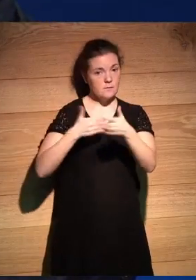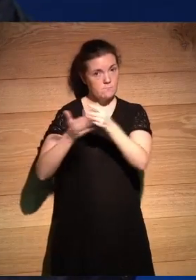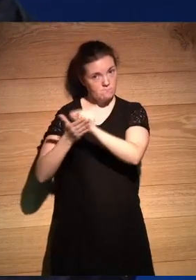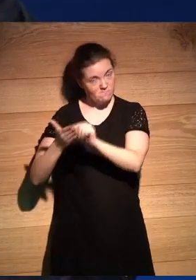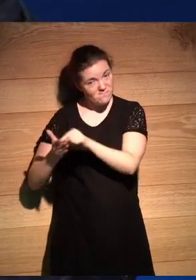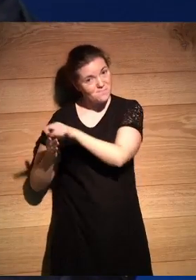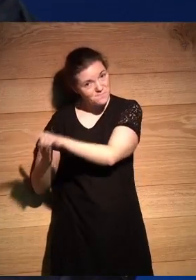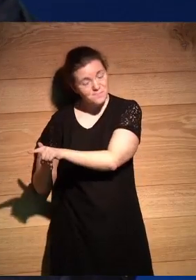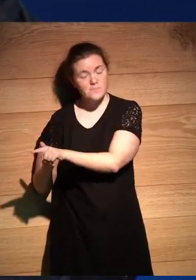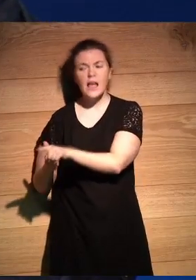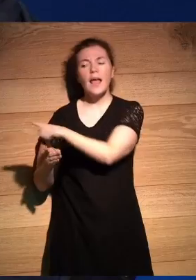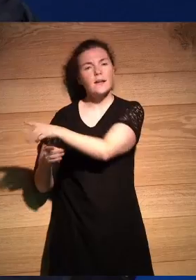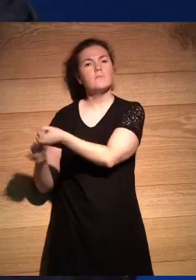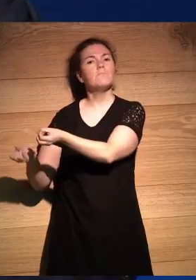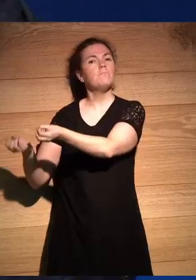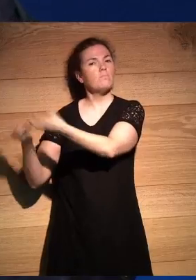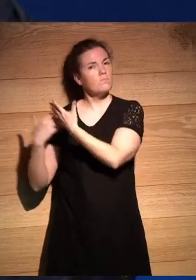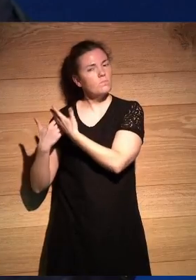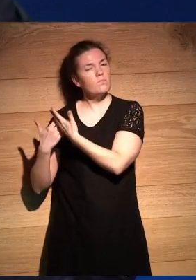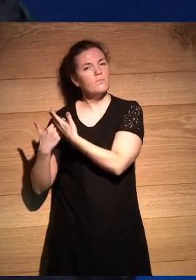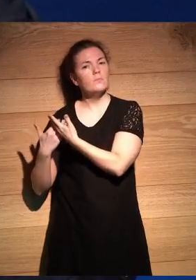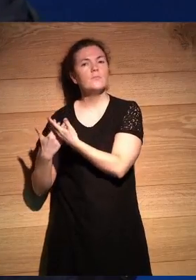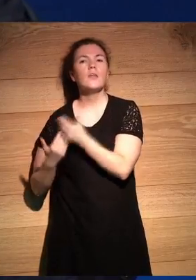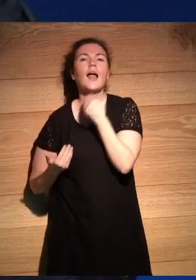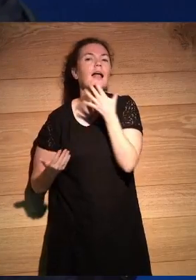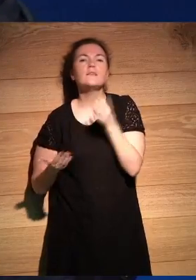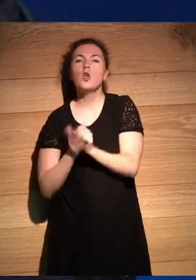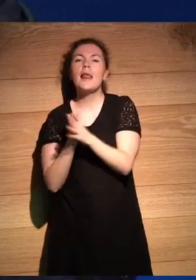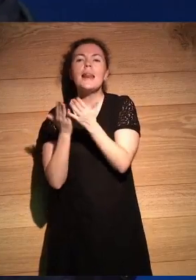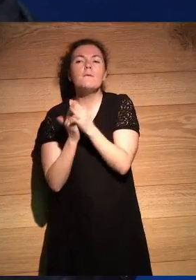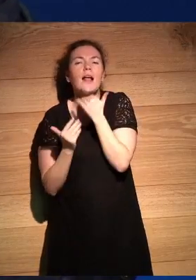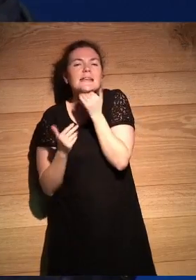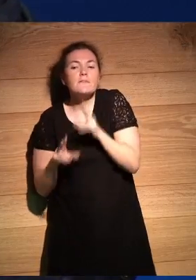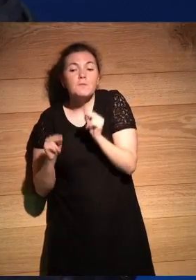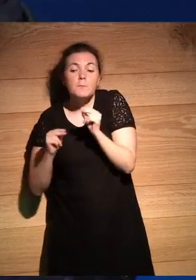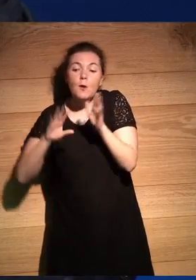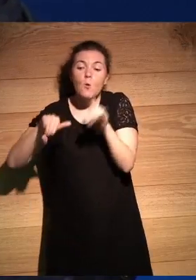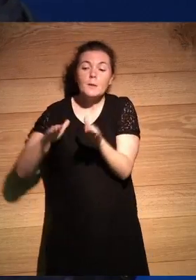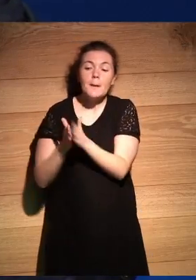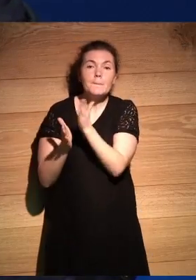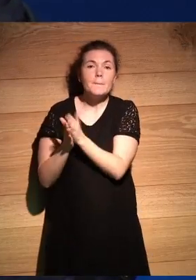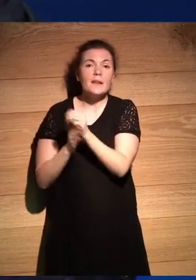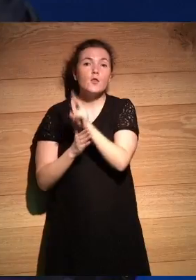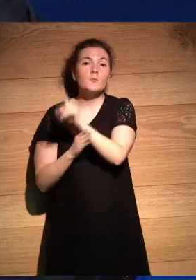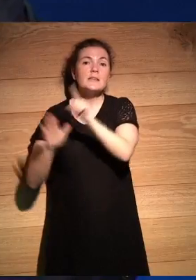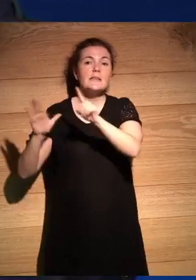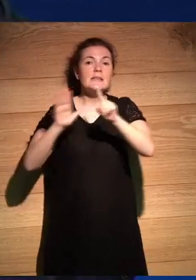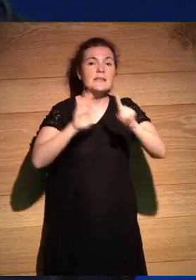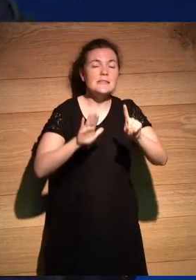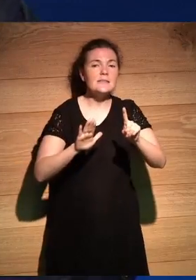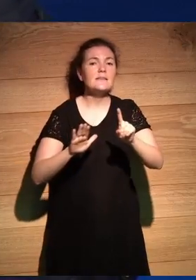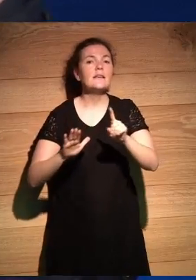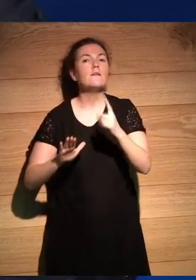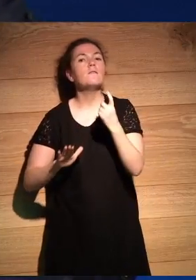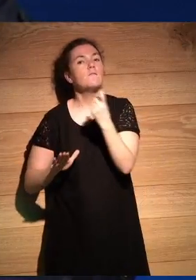donde él me decía que tenía casi todo el libro terminado pero faltaba una última parte de 2666 que no está